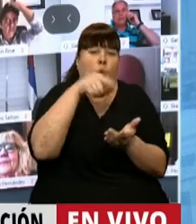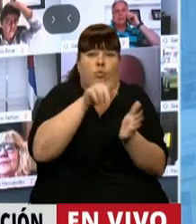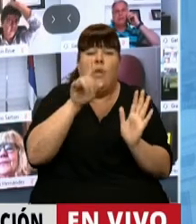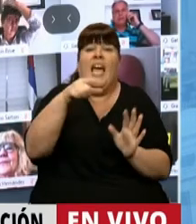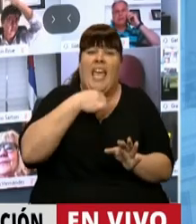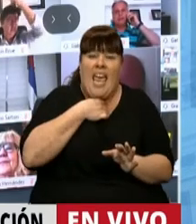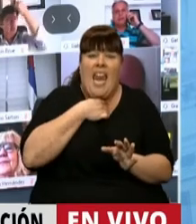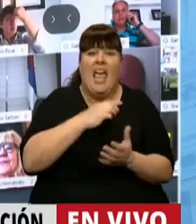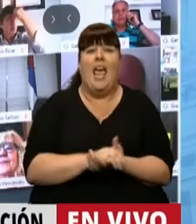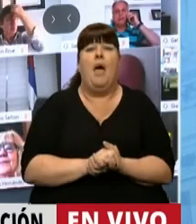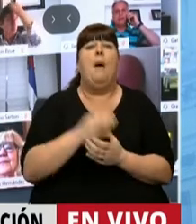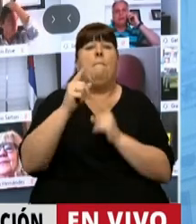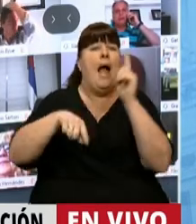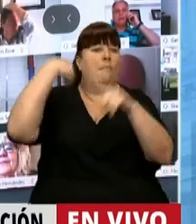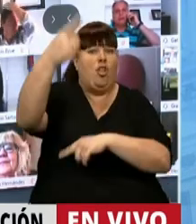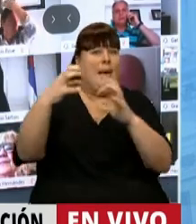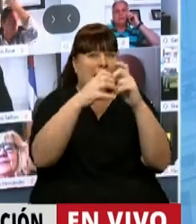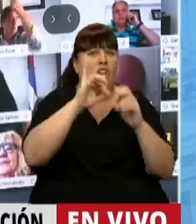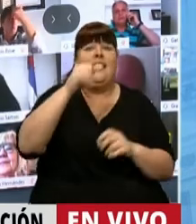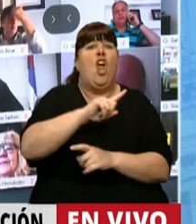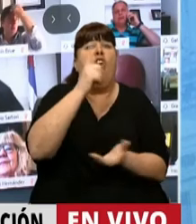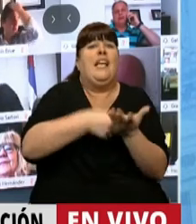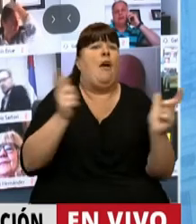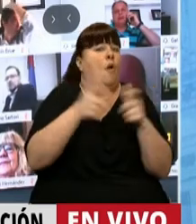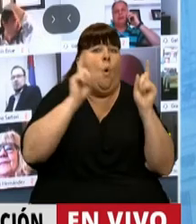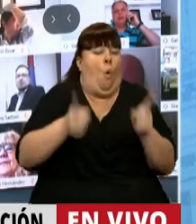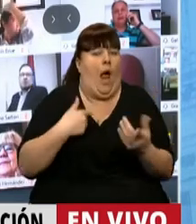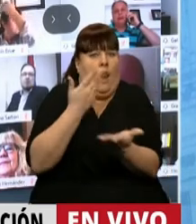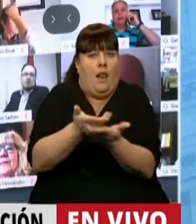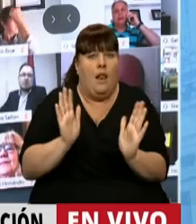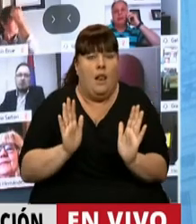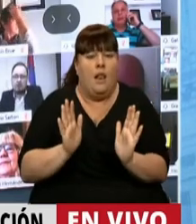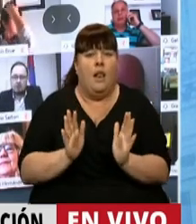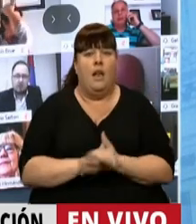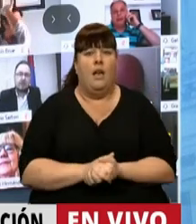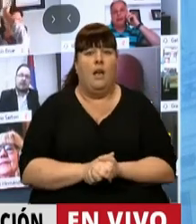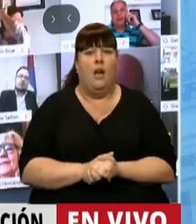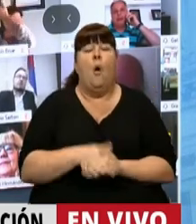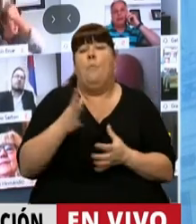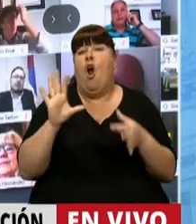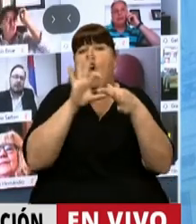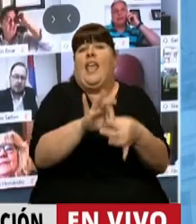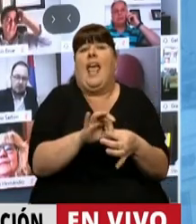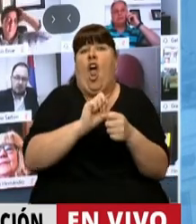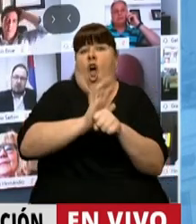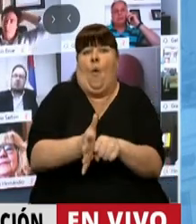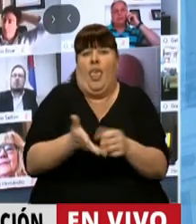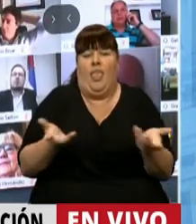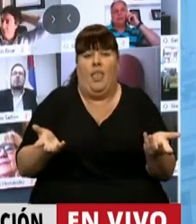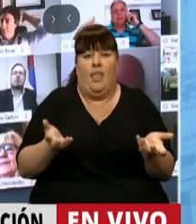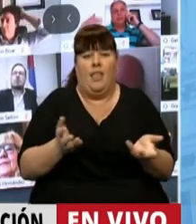si quiere usted, señor Presidente, para la próxima sesión con o sin dictamen de comisión. ¿Por qué está relacionado con el COVID?